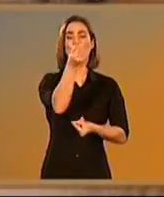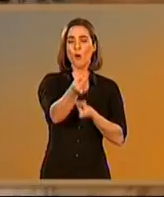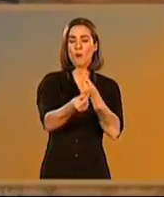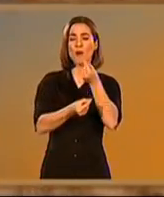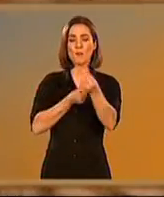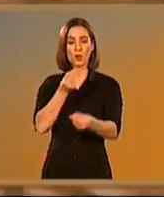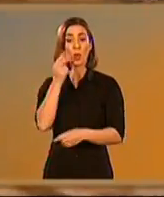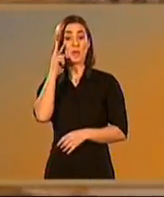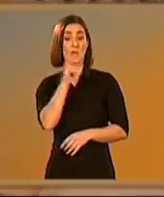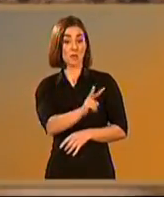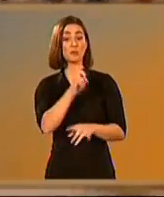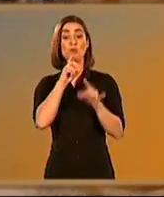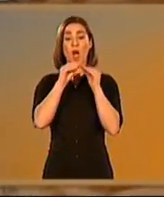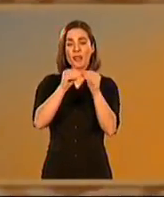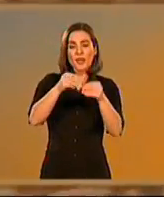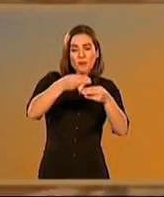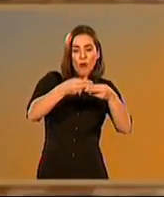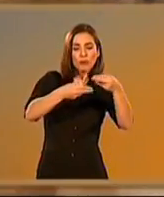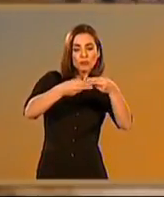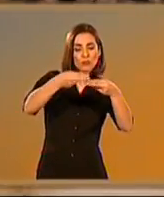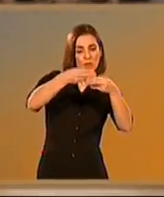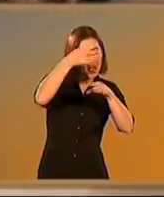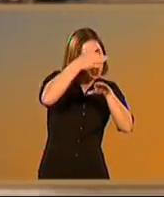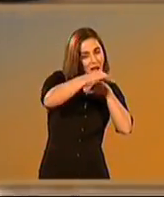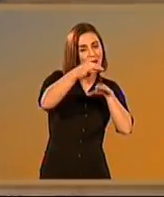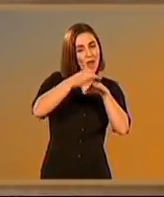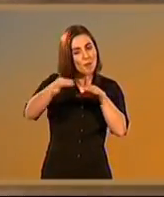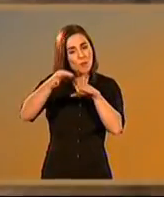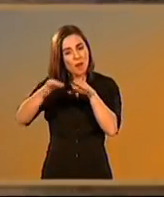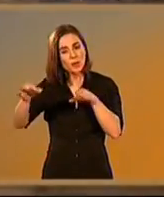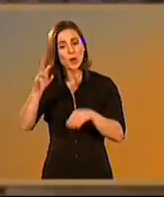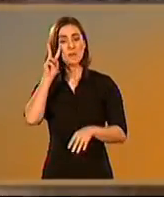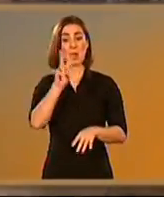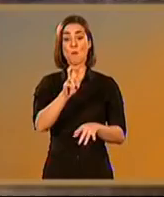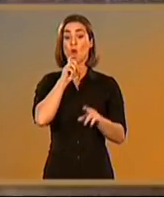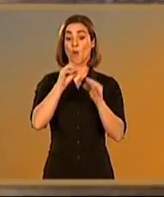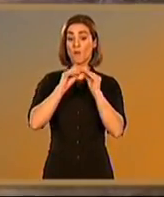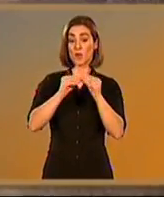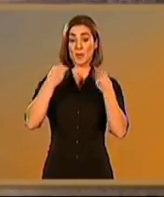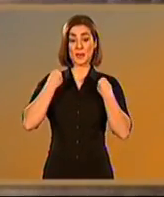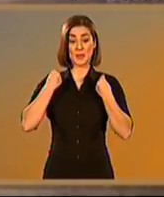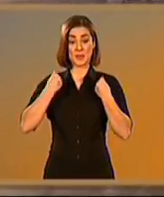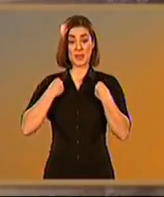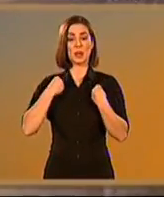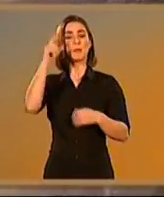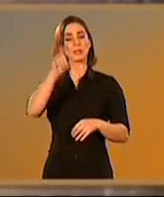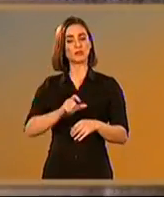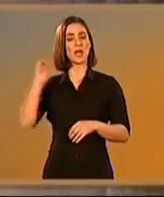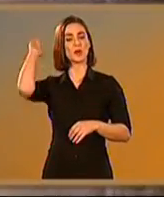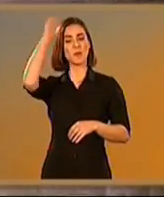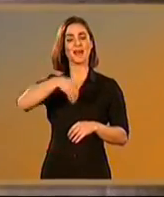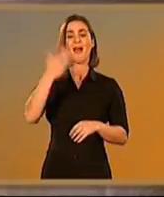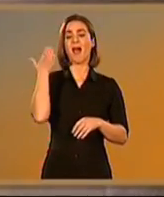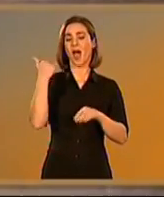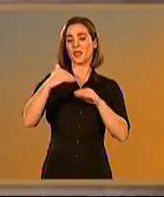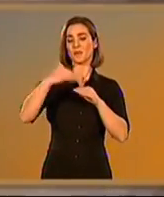Descubrir la presencia de Roma en cada paso, en cada rincón donde descansamos. Impregnar nuestros sentidos con el aroma